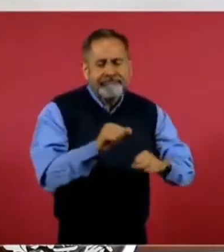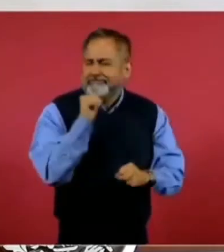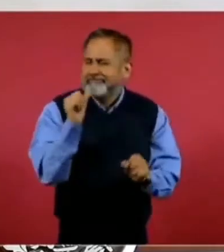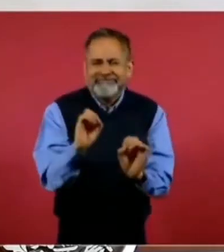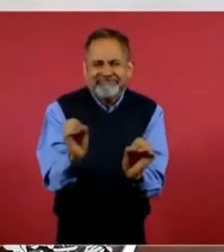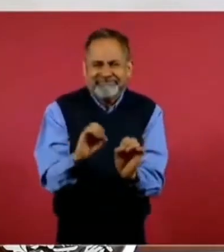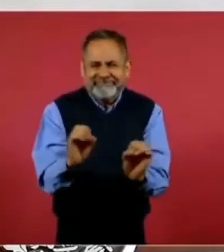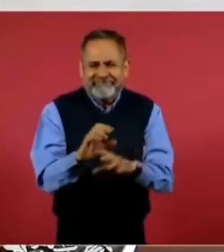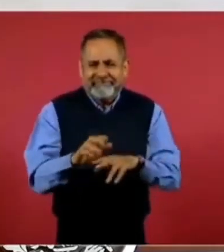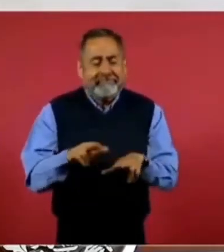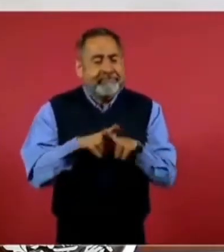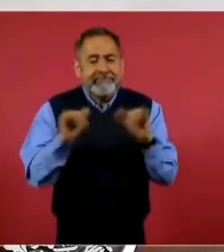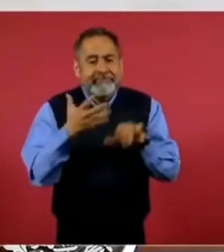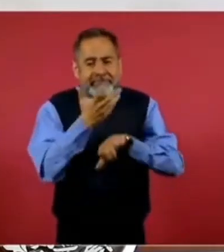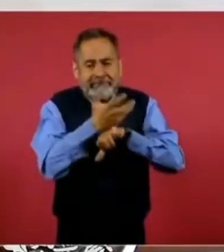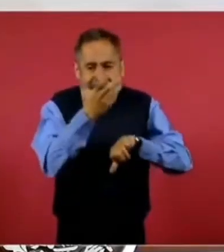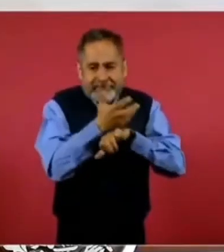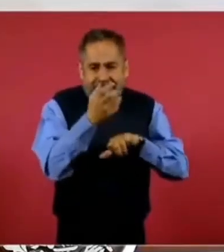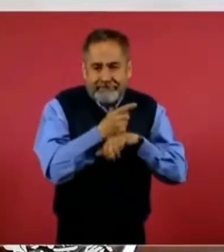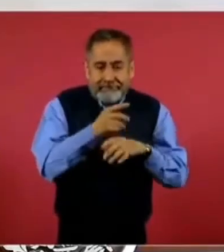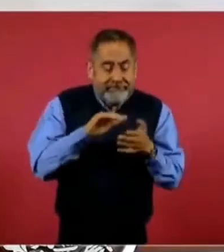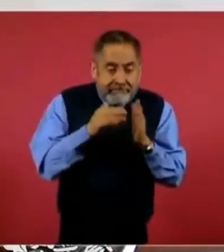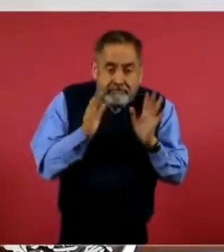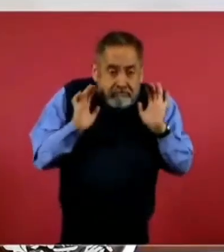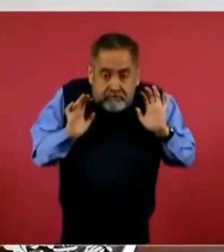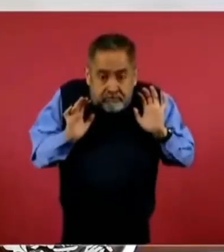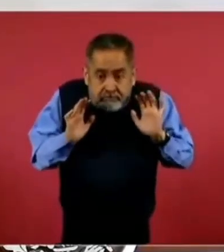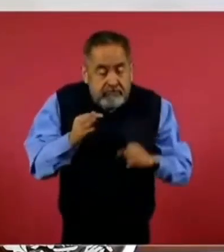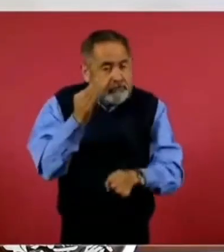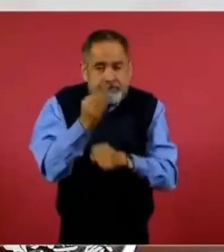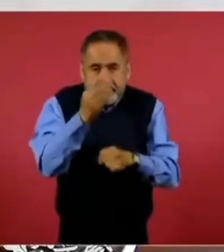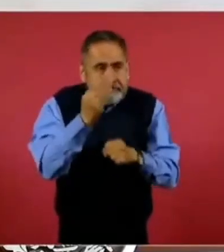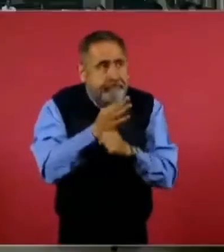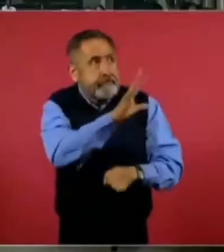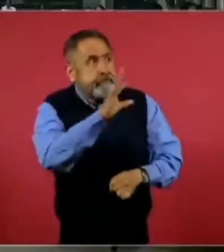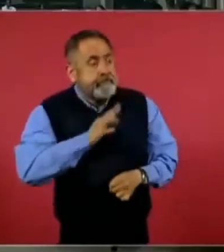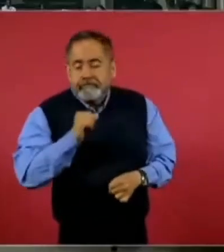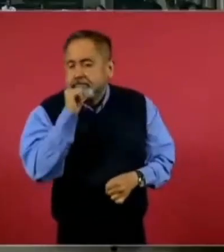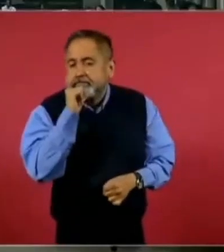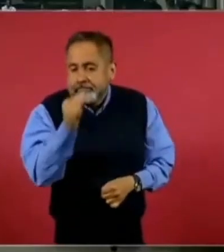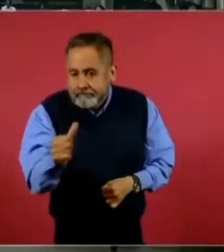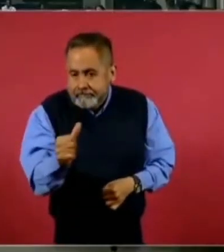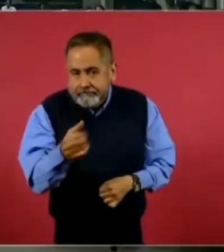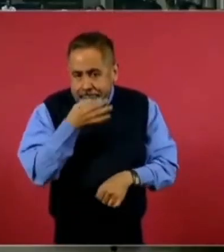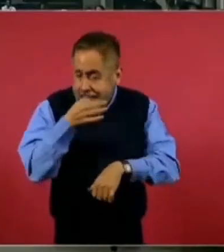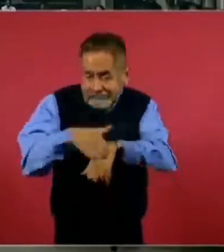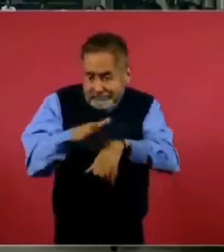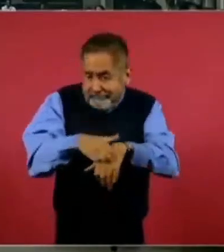ni del gobierno de Estados Unidos. Y eso es lo que quiere ver. Hasta el momento no está así.